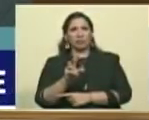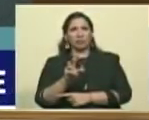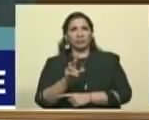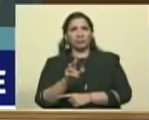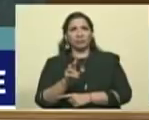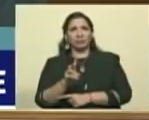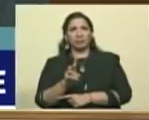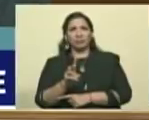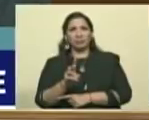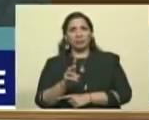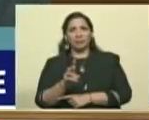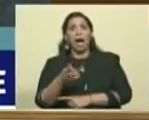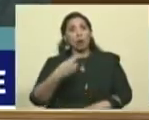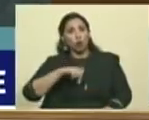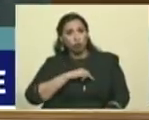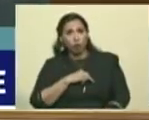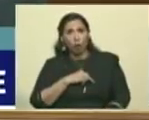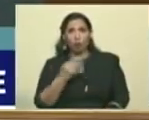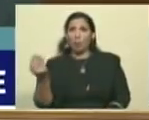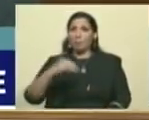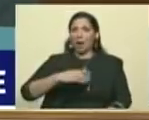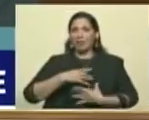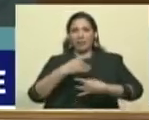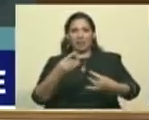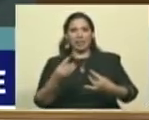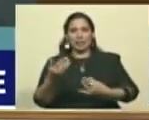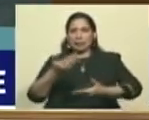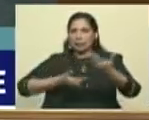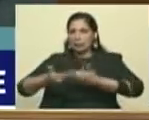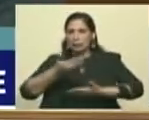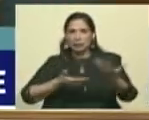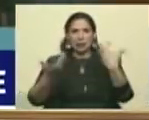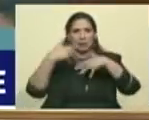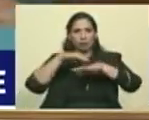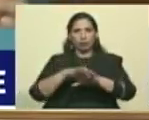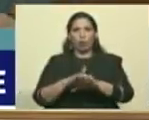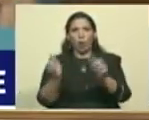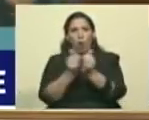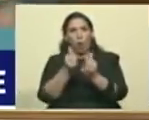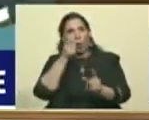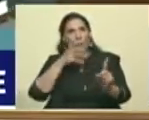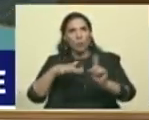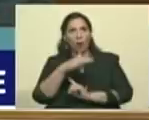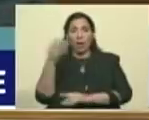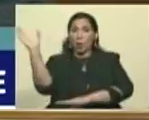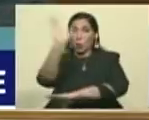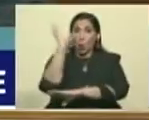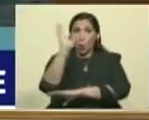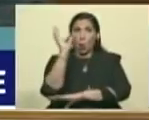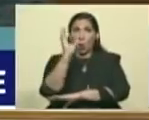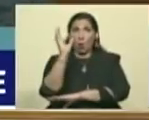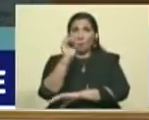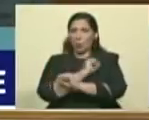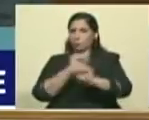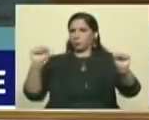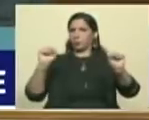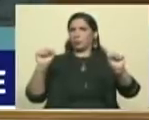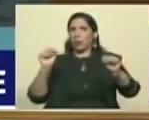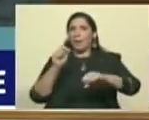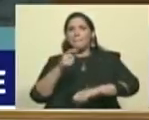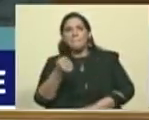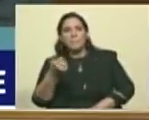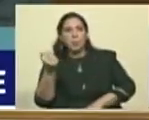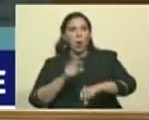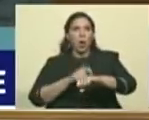caso más relación con los pueblos. En Colombia es inevitable, es inevitable que en Colombia en poco tiempo